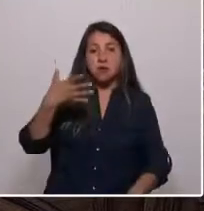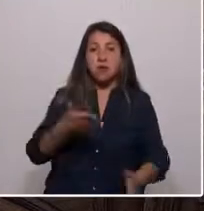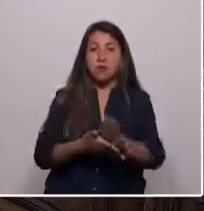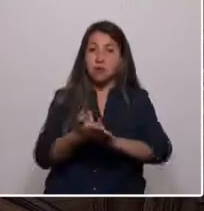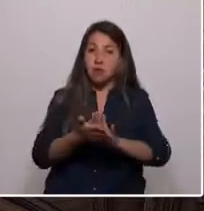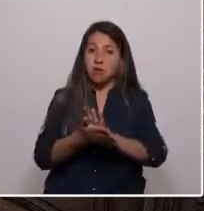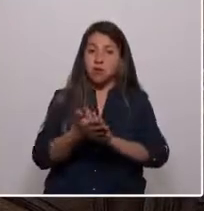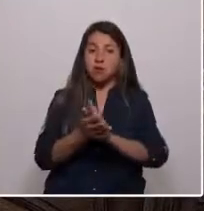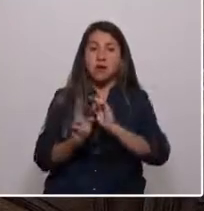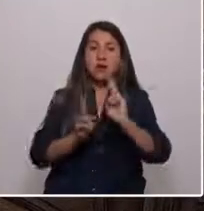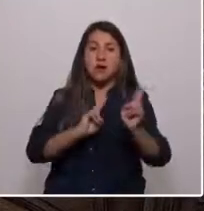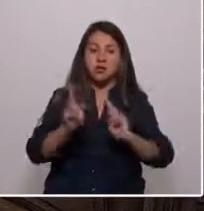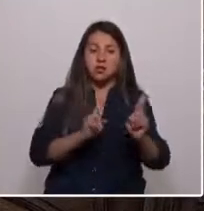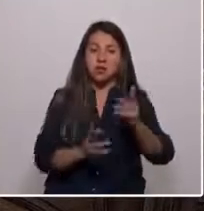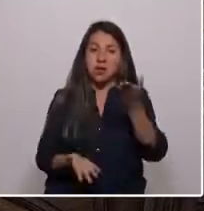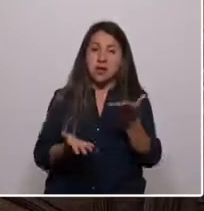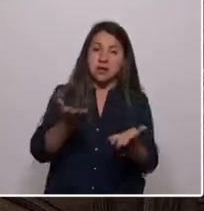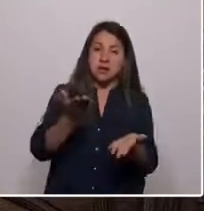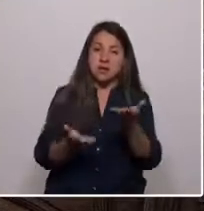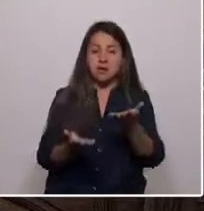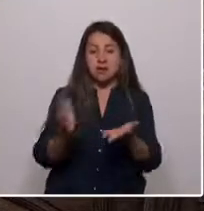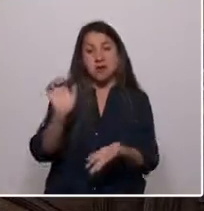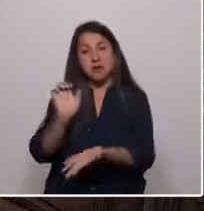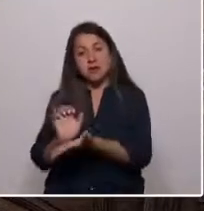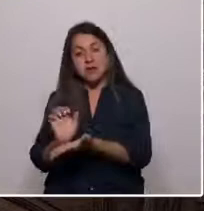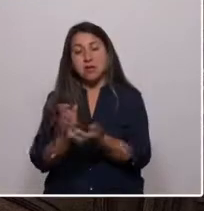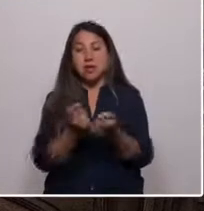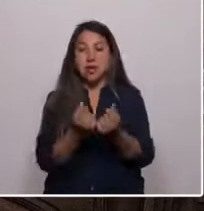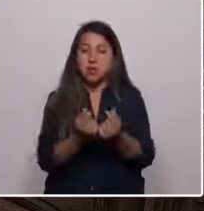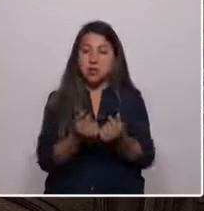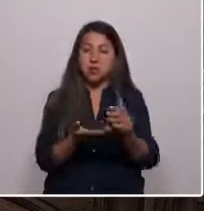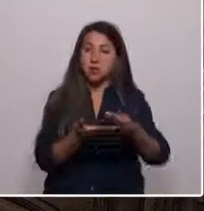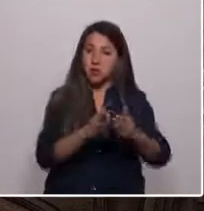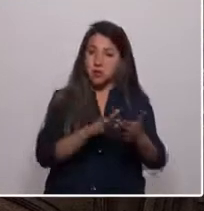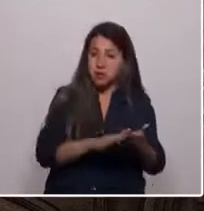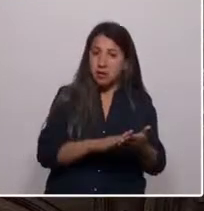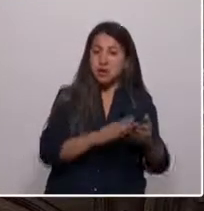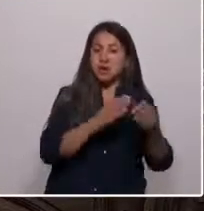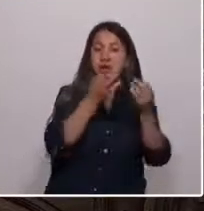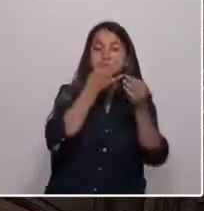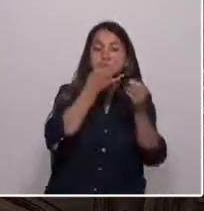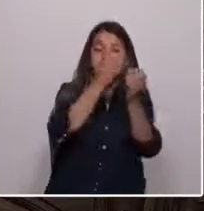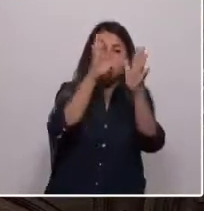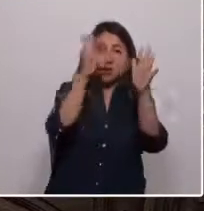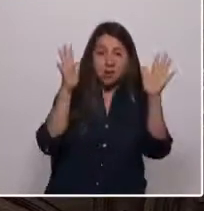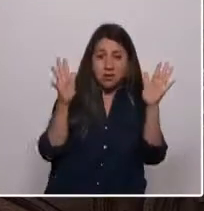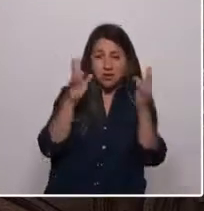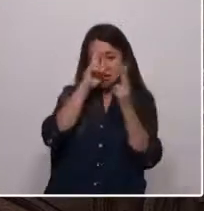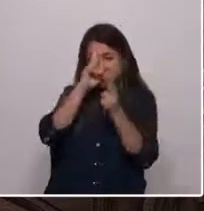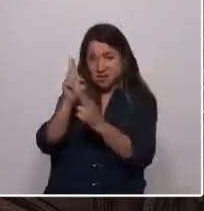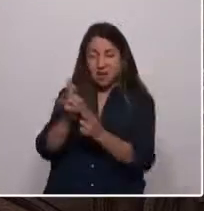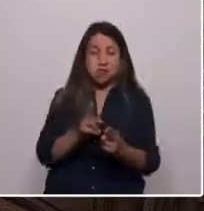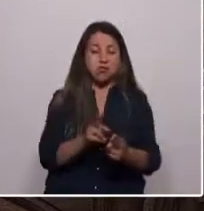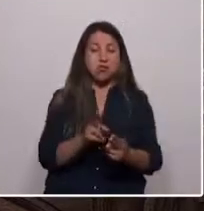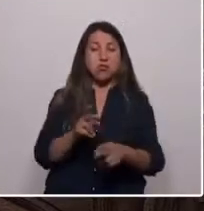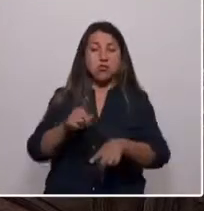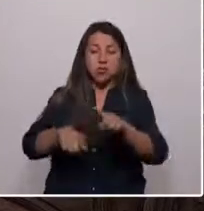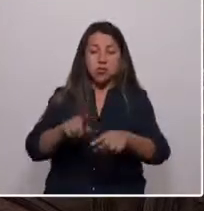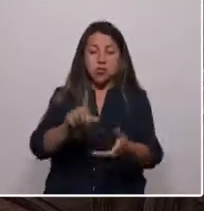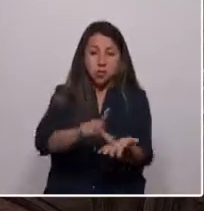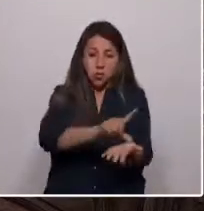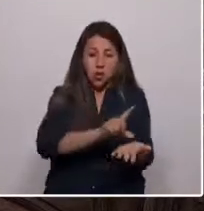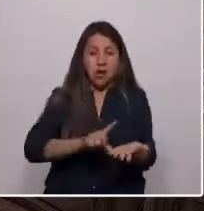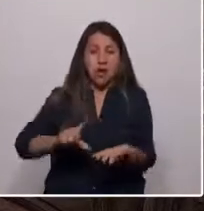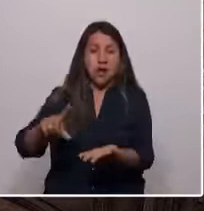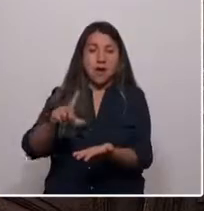propicien una relación equilibrada entre el Estado, economía, comunidades y naturaleza, respetando los territorios y en armonía con las